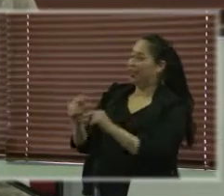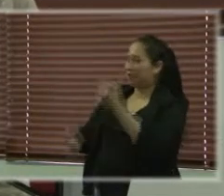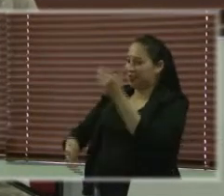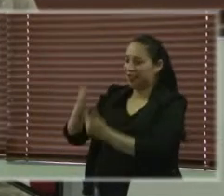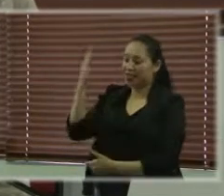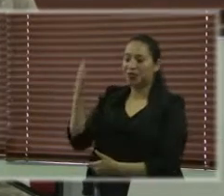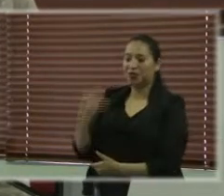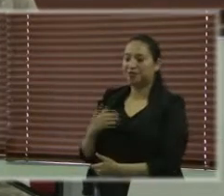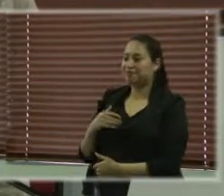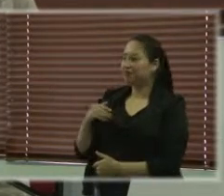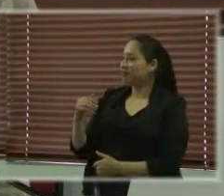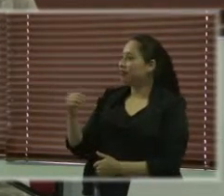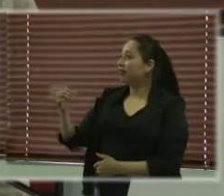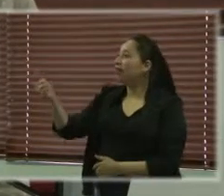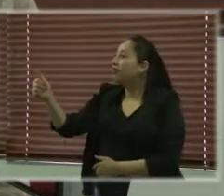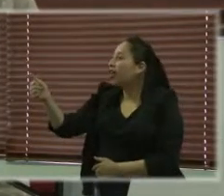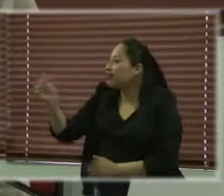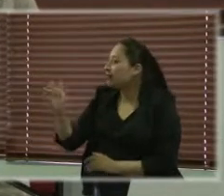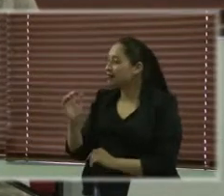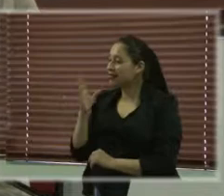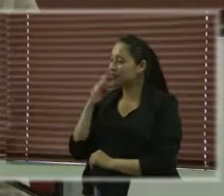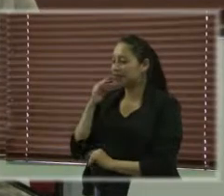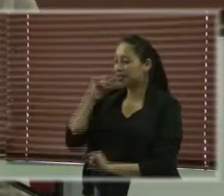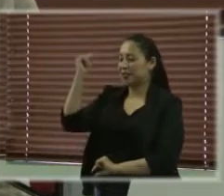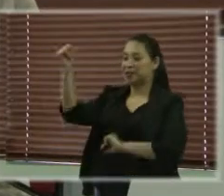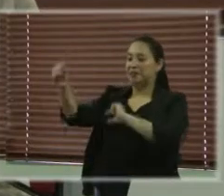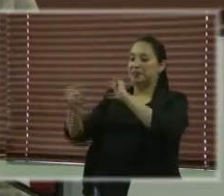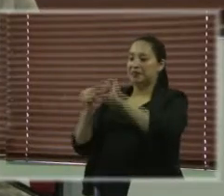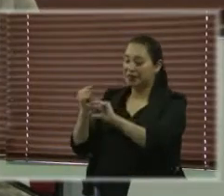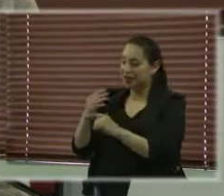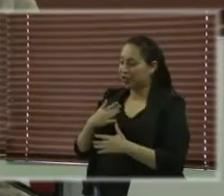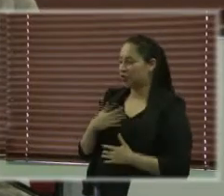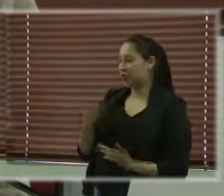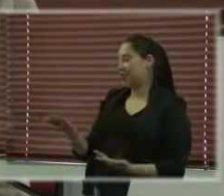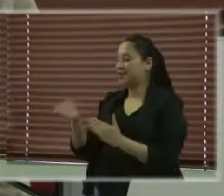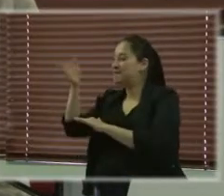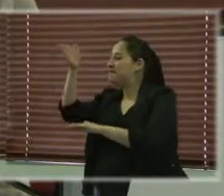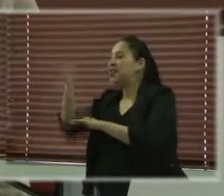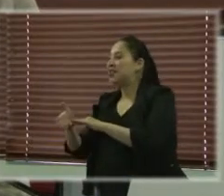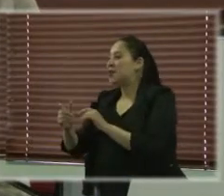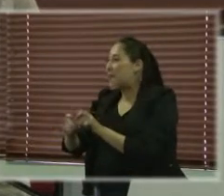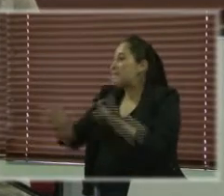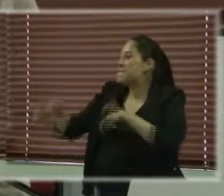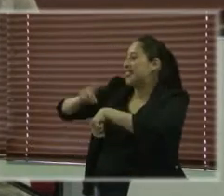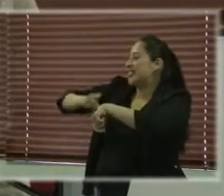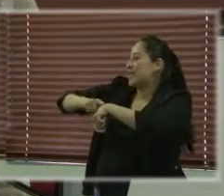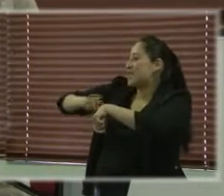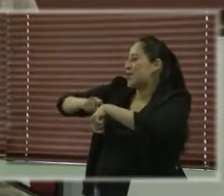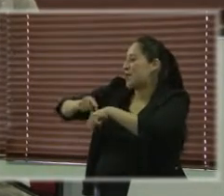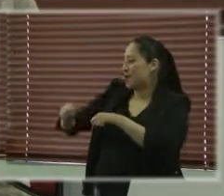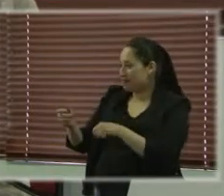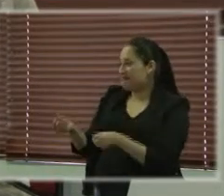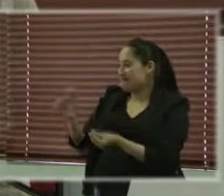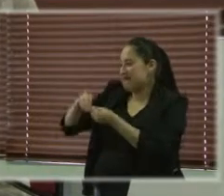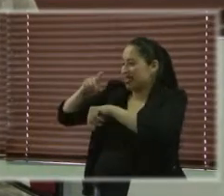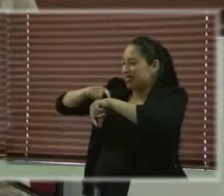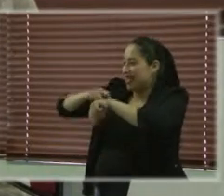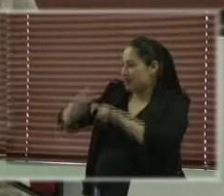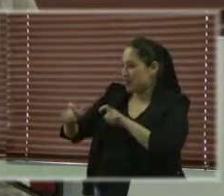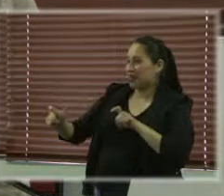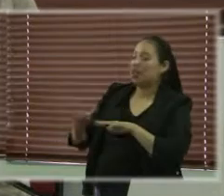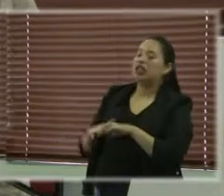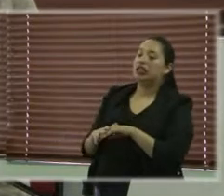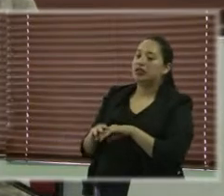pocas, como 10 o algo así, entonces extendimos el plazo como mes y medio más y recibimos esas 35,